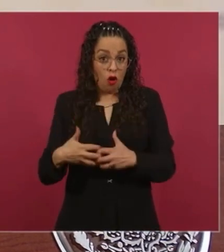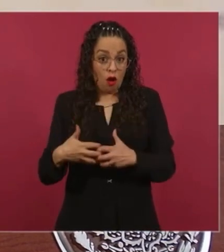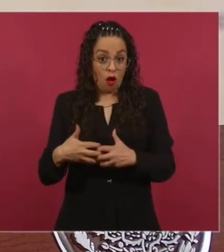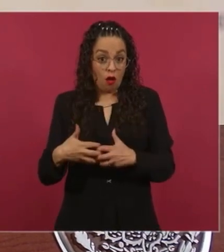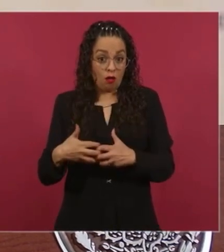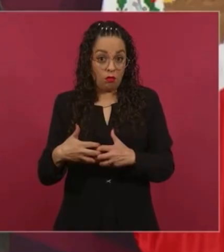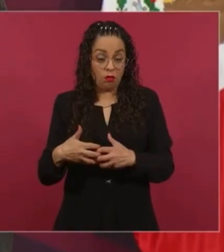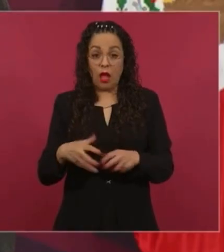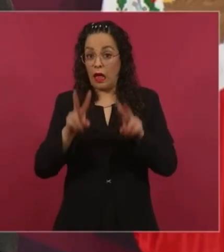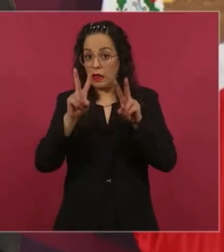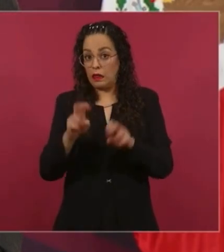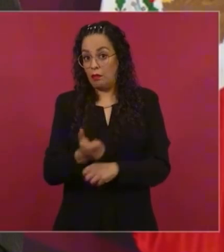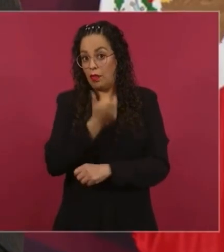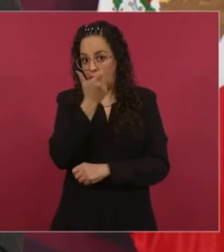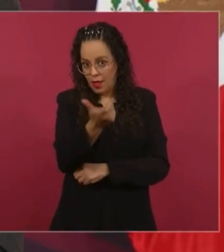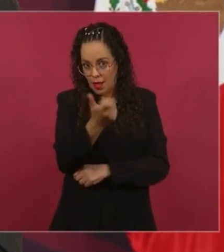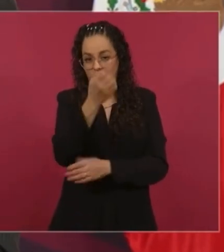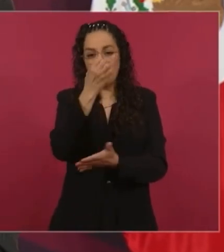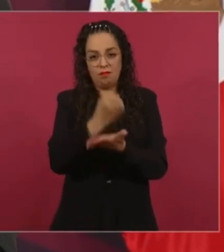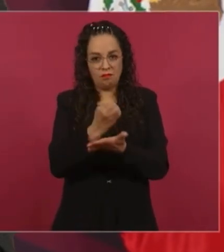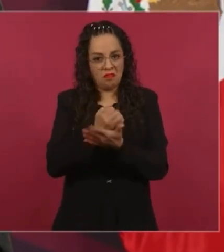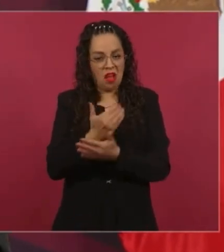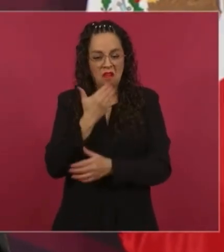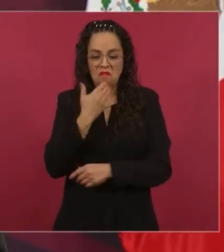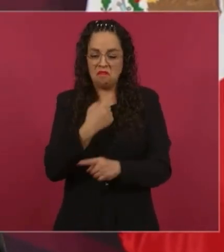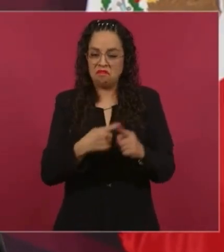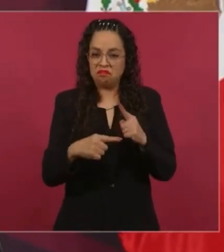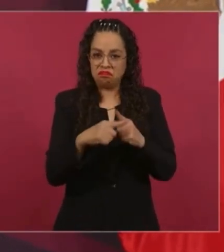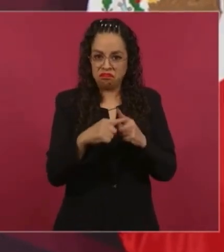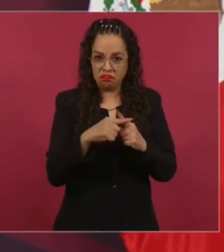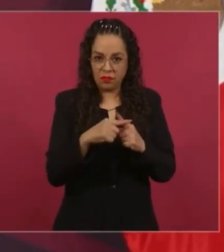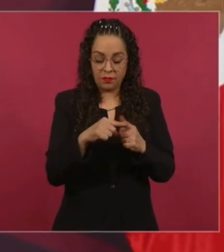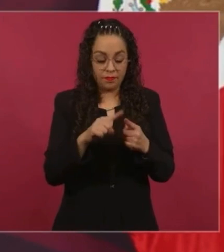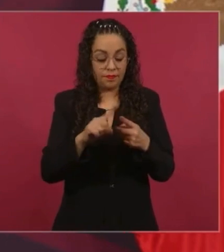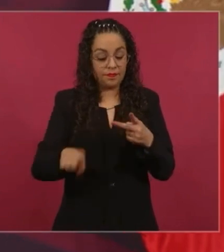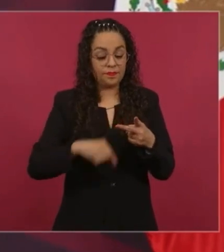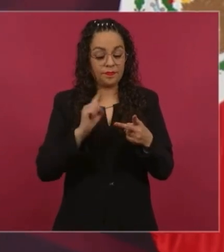lo económico, luego el desarrollo compartido,